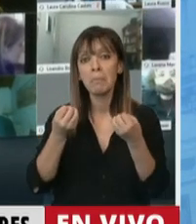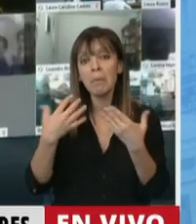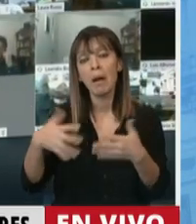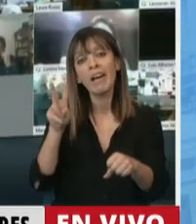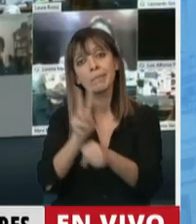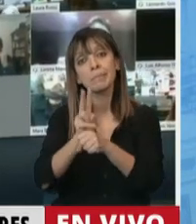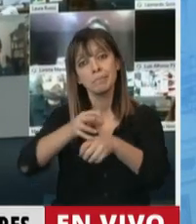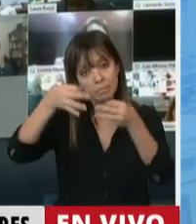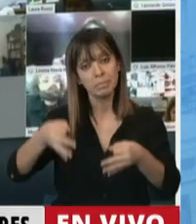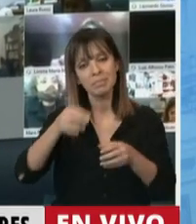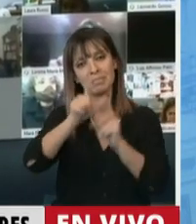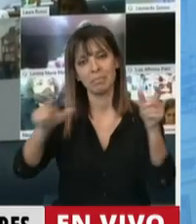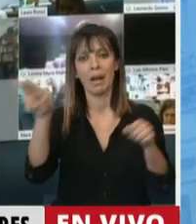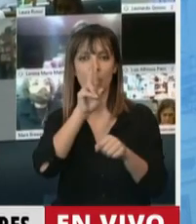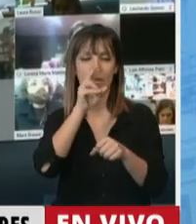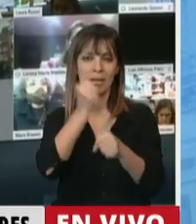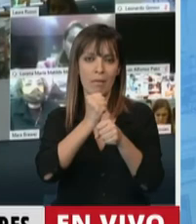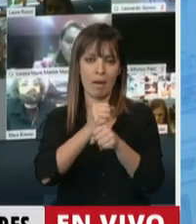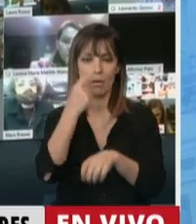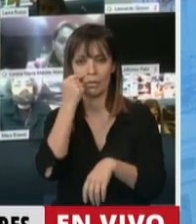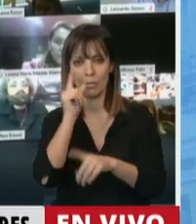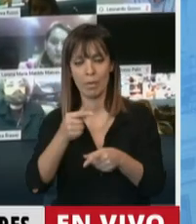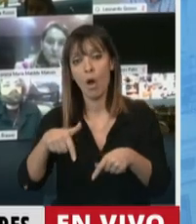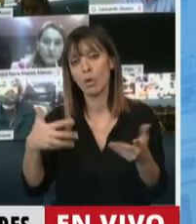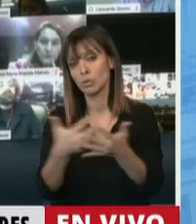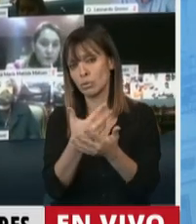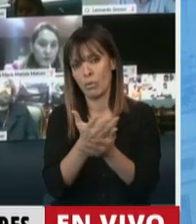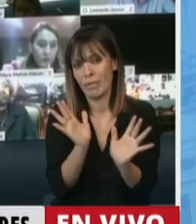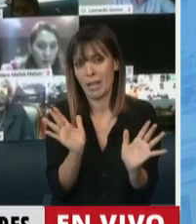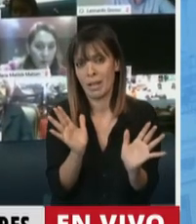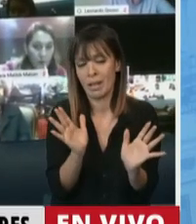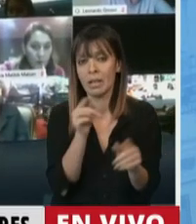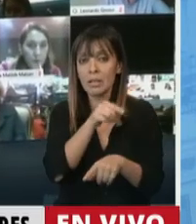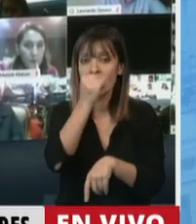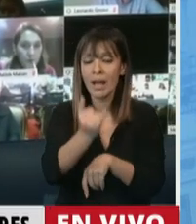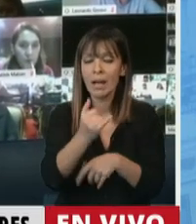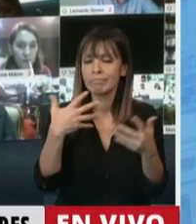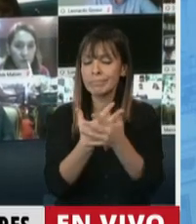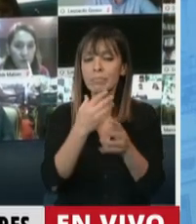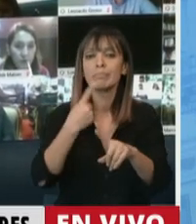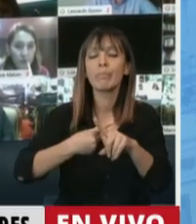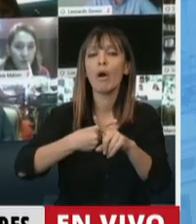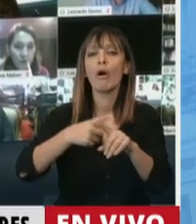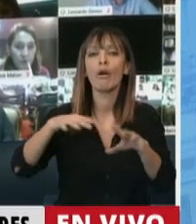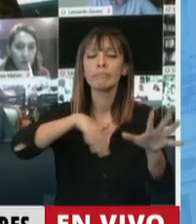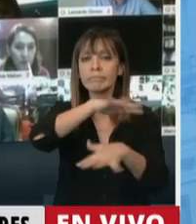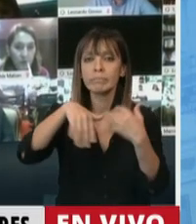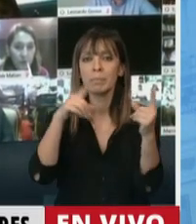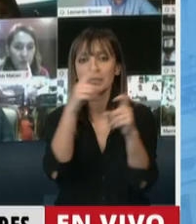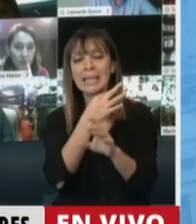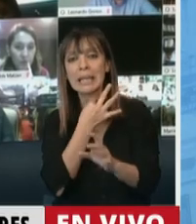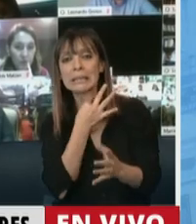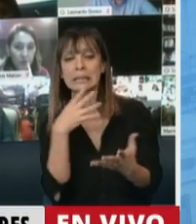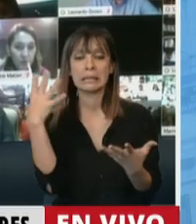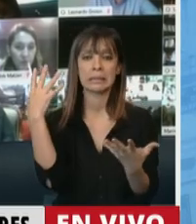para proteger a las y los trabajadores que hoy están sufriendo todos los efectos de una crisis económica y de la